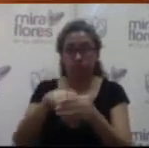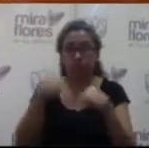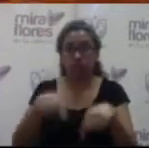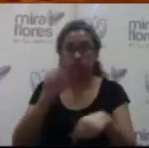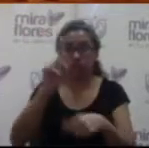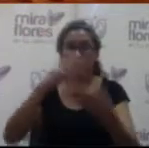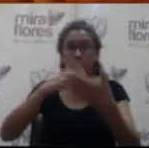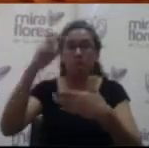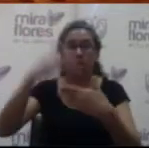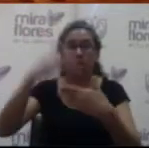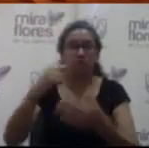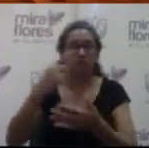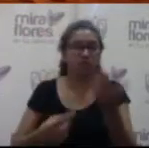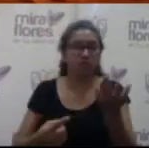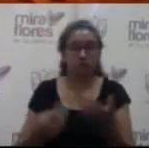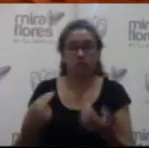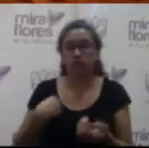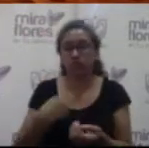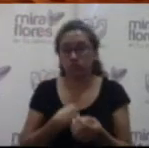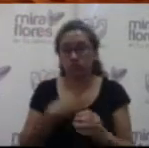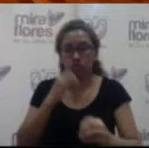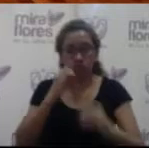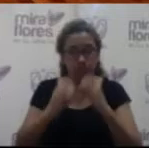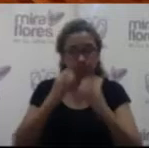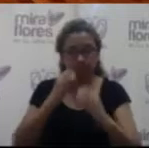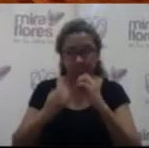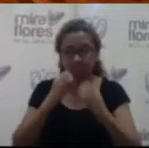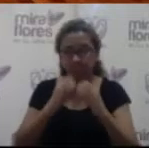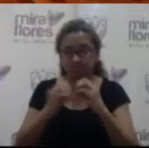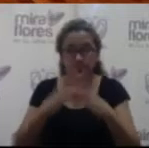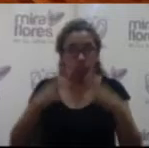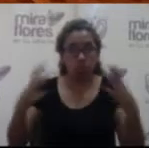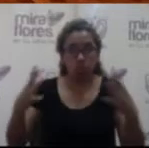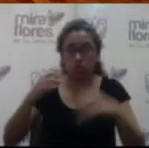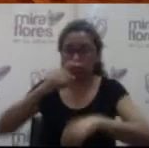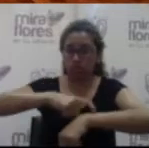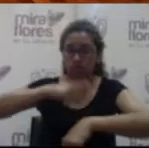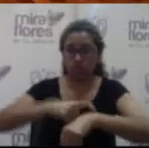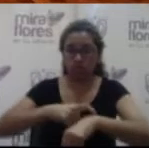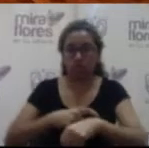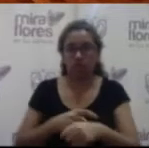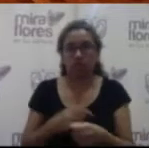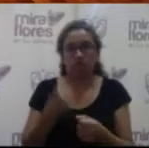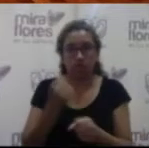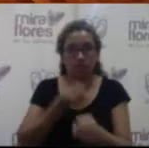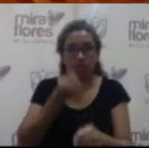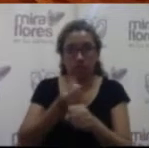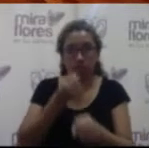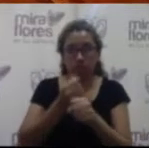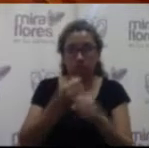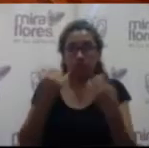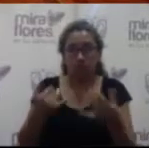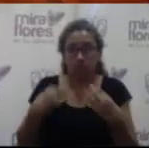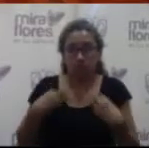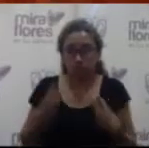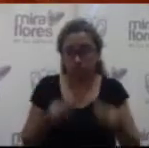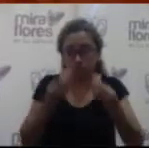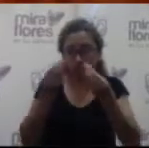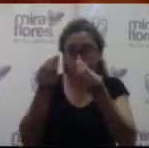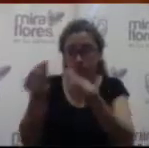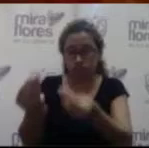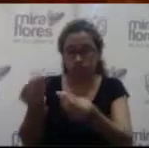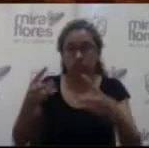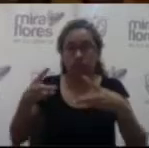votos. Este es un proyecto que hemos construido durante mucho tiempo y que dejamos, digamos, encaminado para